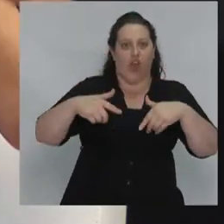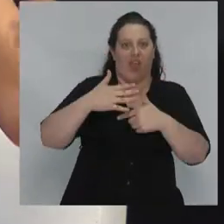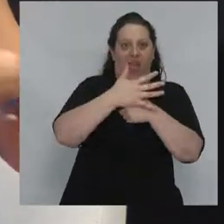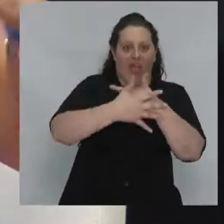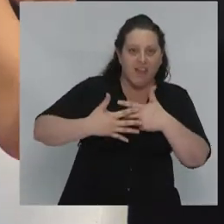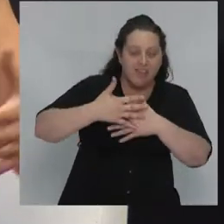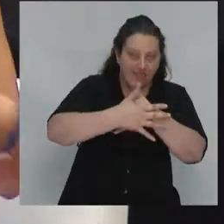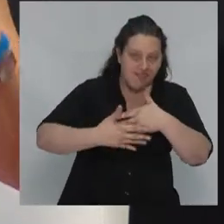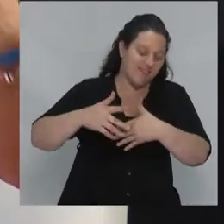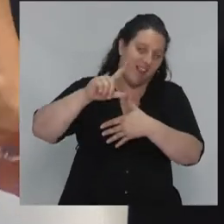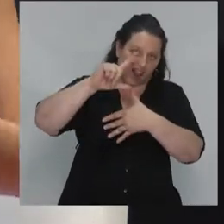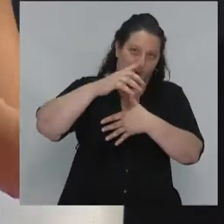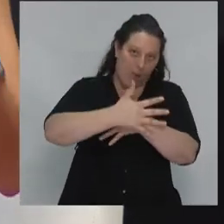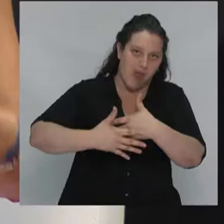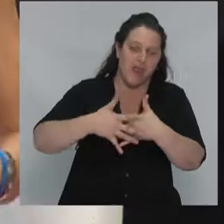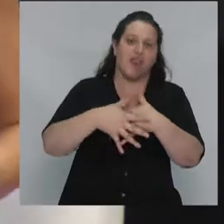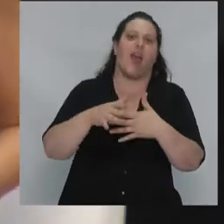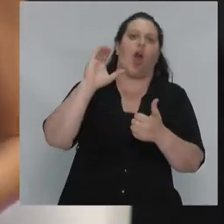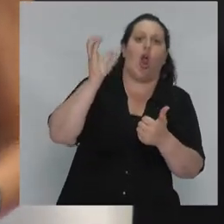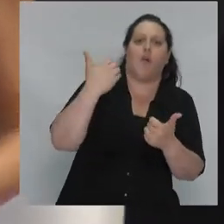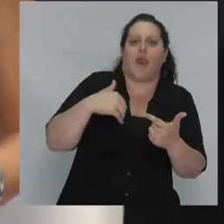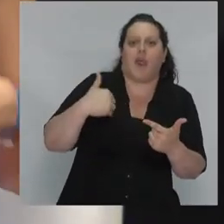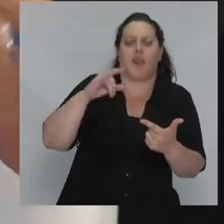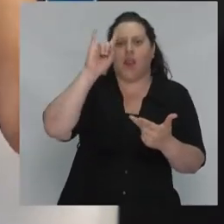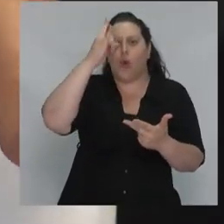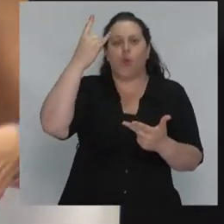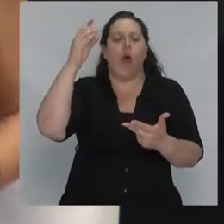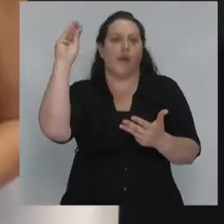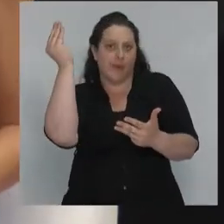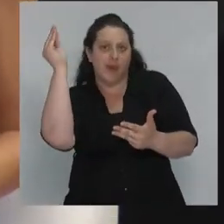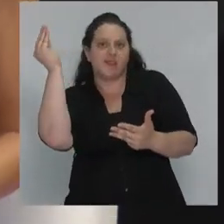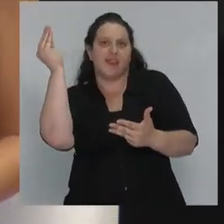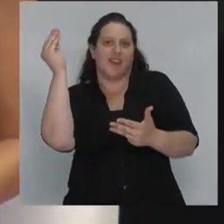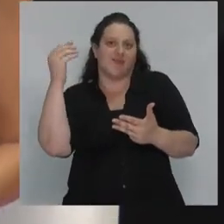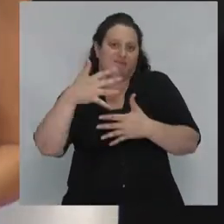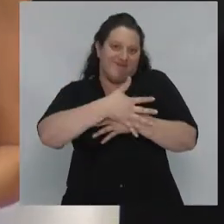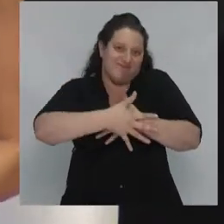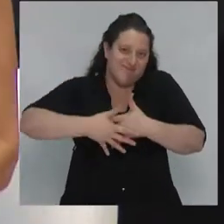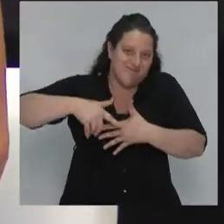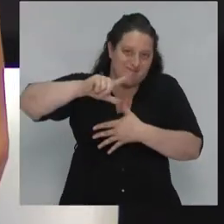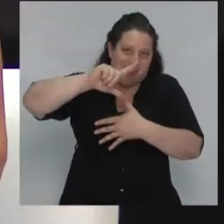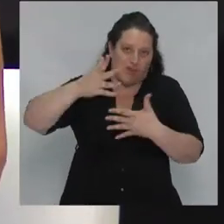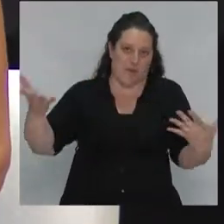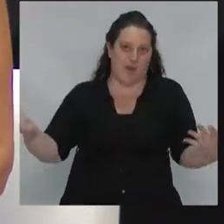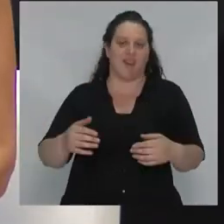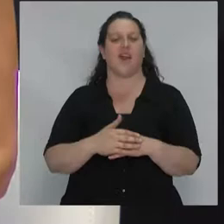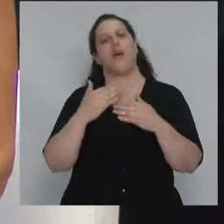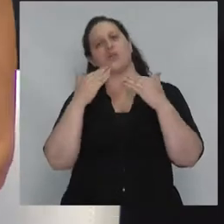de Colombia, de Argentina, de Uruguay, de Brasil, de toda nuestra región. Muchísimas gracias.